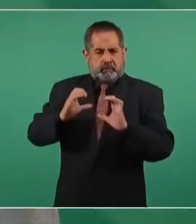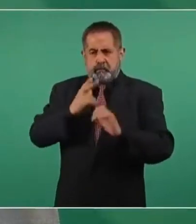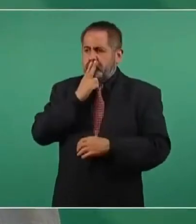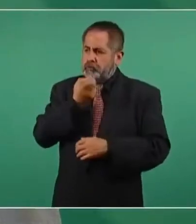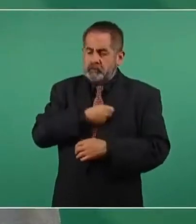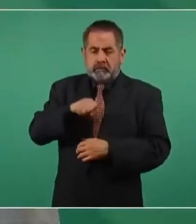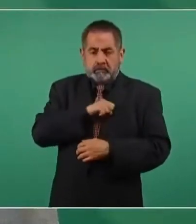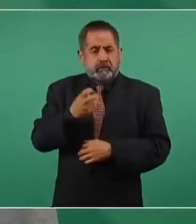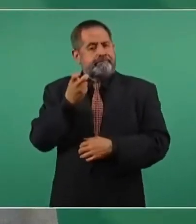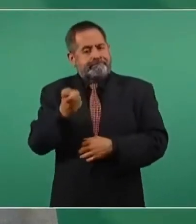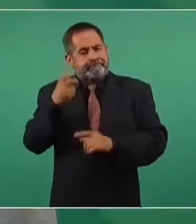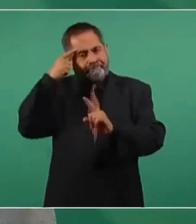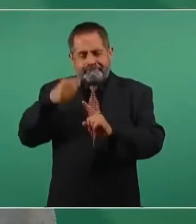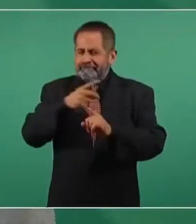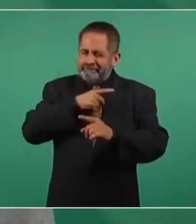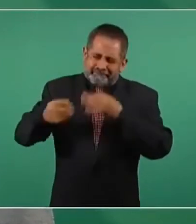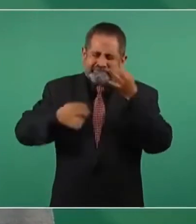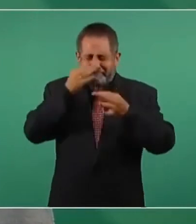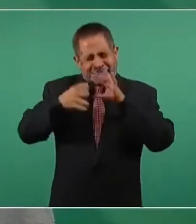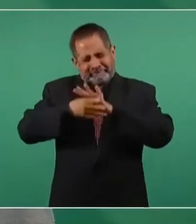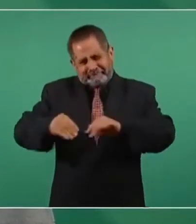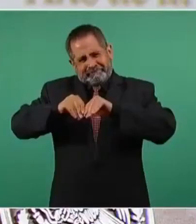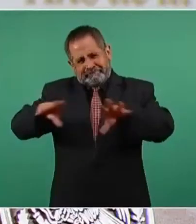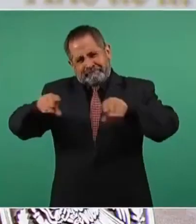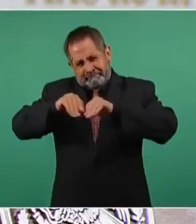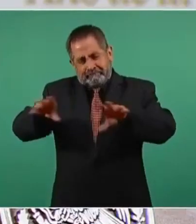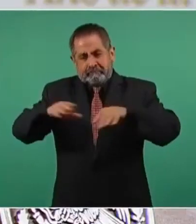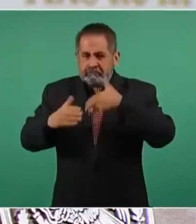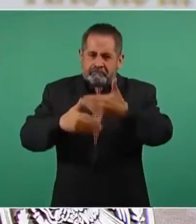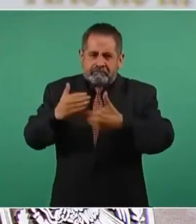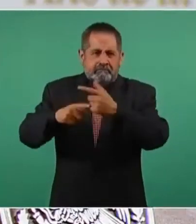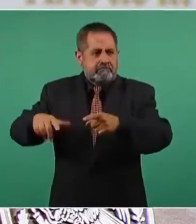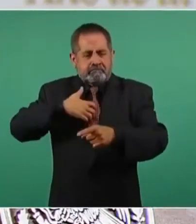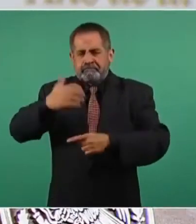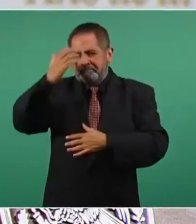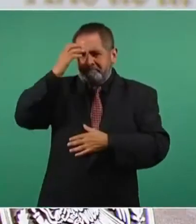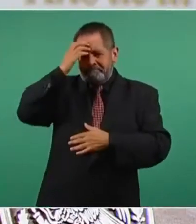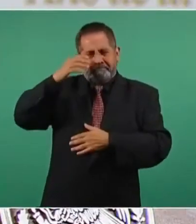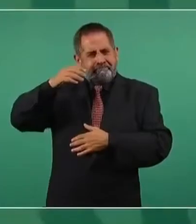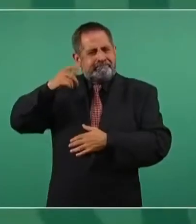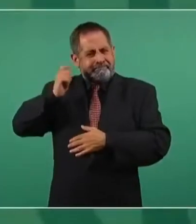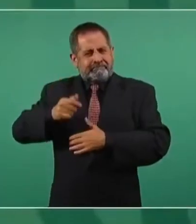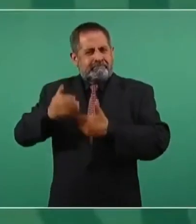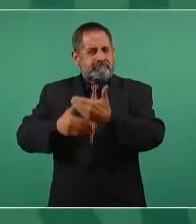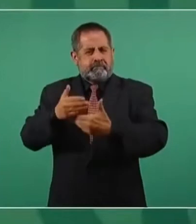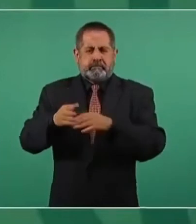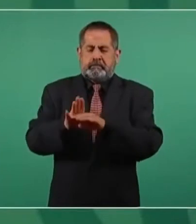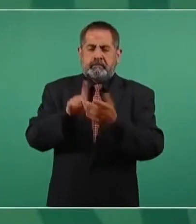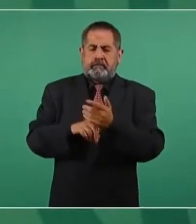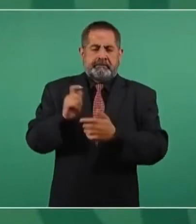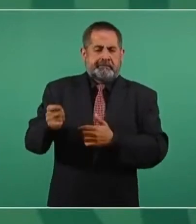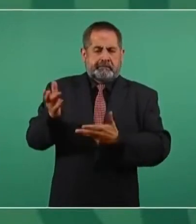necesitamos dedicar mucho tiempo a eso hacer conciencia de que es